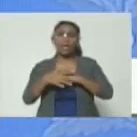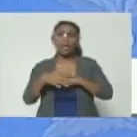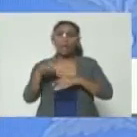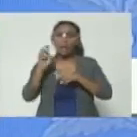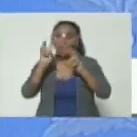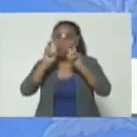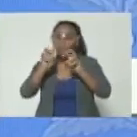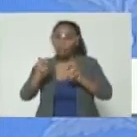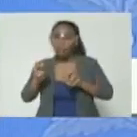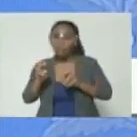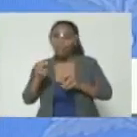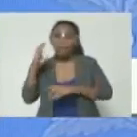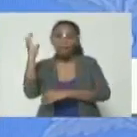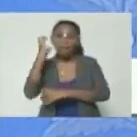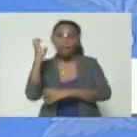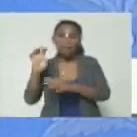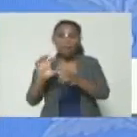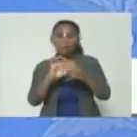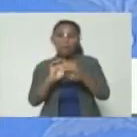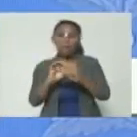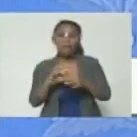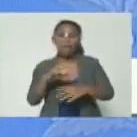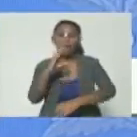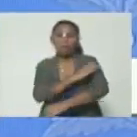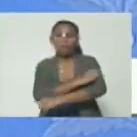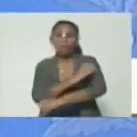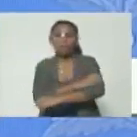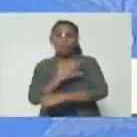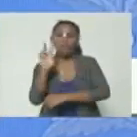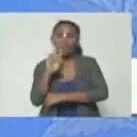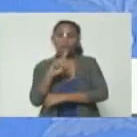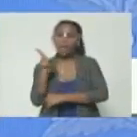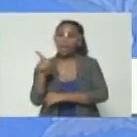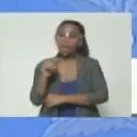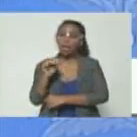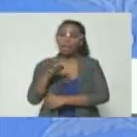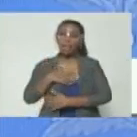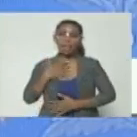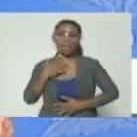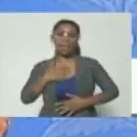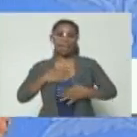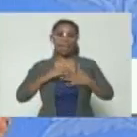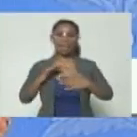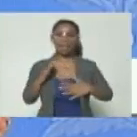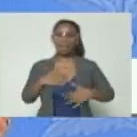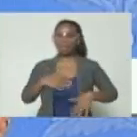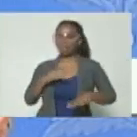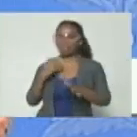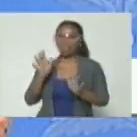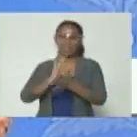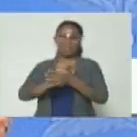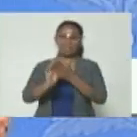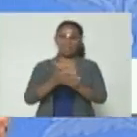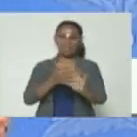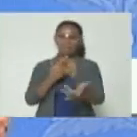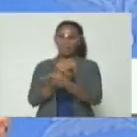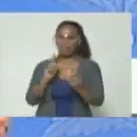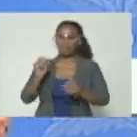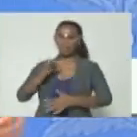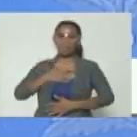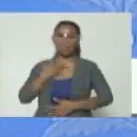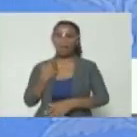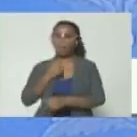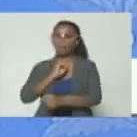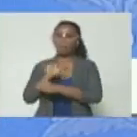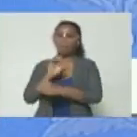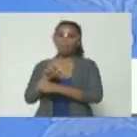es parte de los acuerdos a los que se llegó con las oposiciones venezolanas, entonces podían sentirse impunemente. Y por eso es que mandaban a Frey Guevara